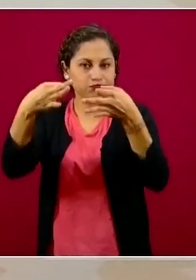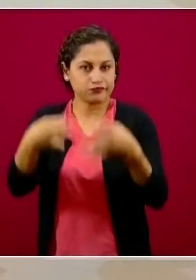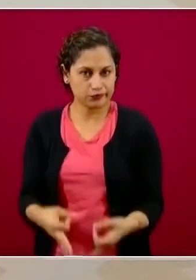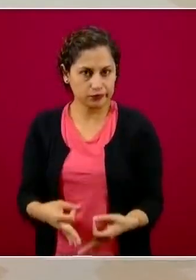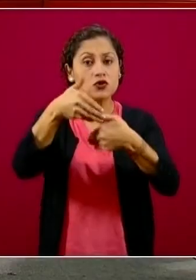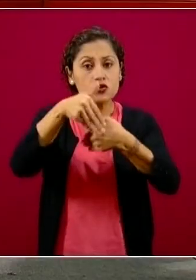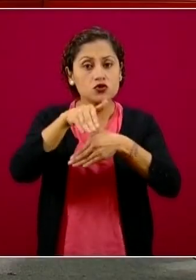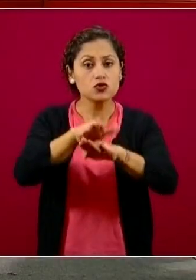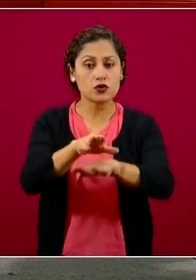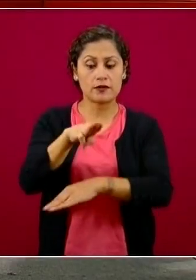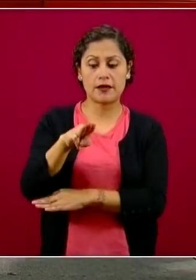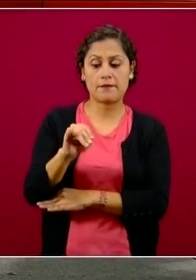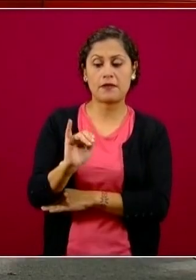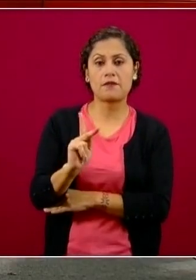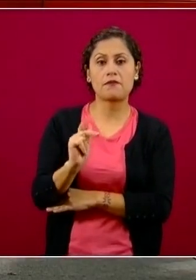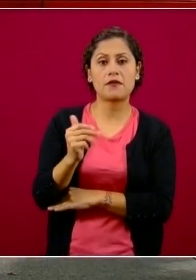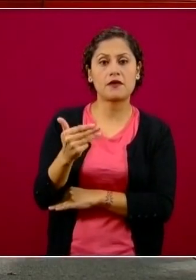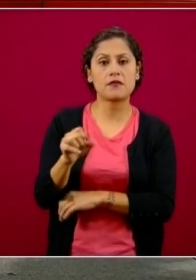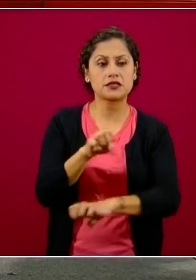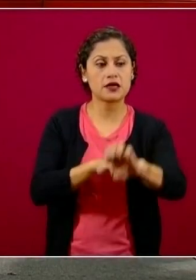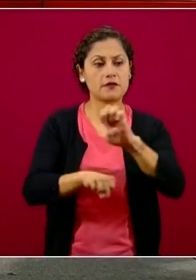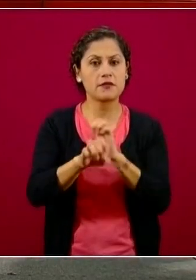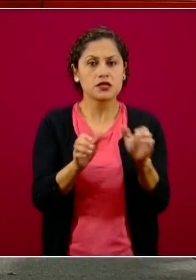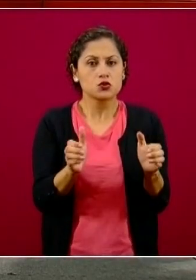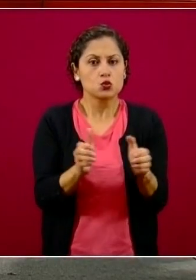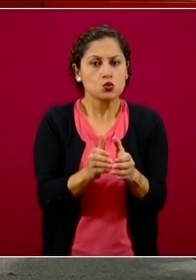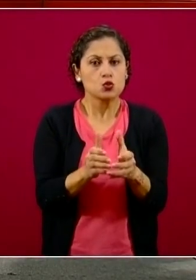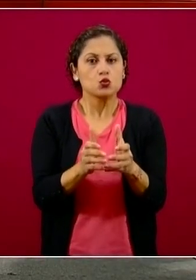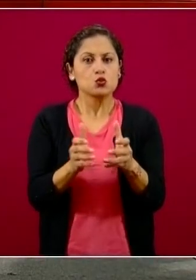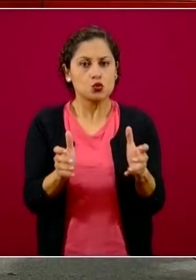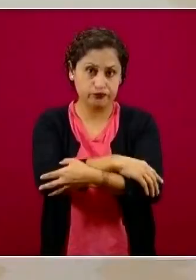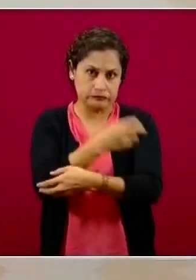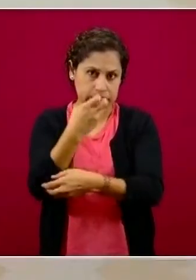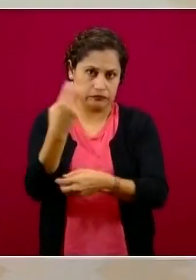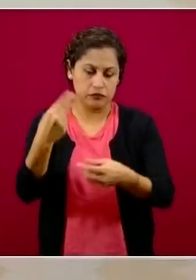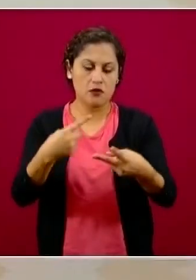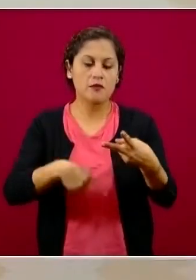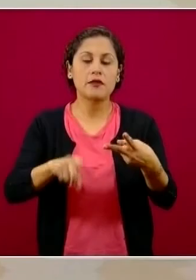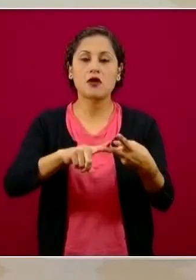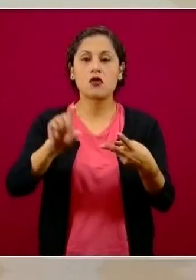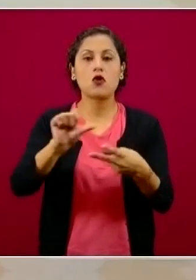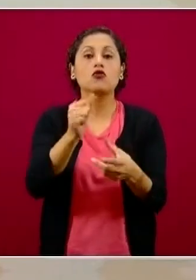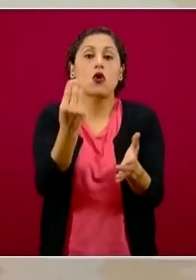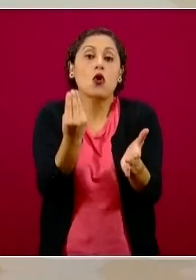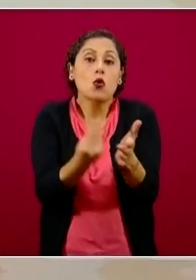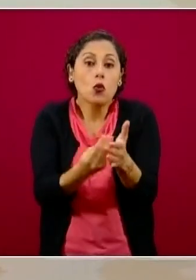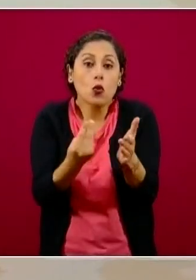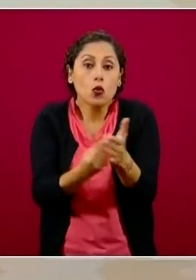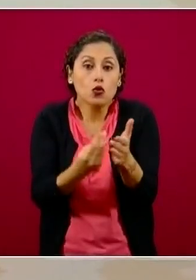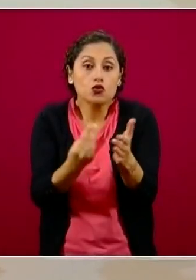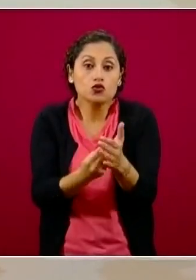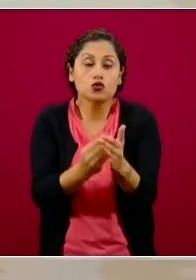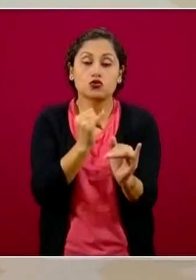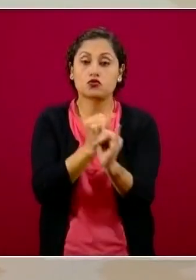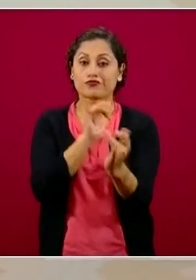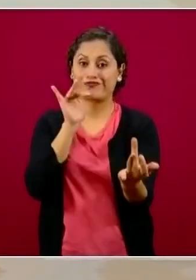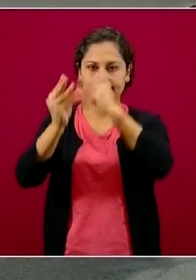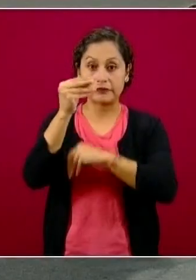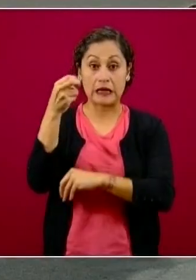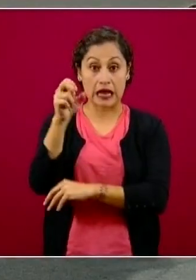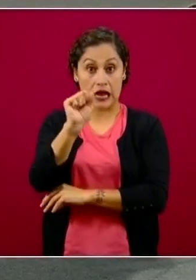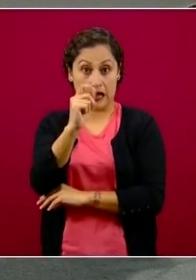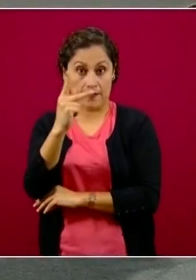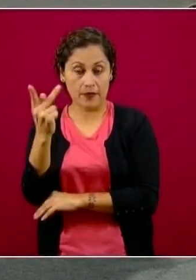Graciela Márquez Colín, refirió que México tiene 13 tratados comerciales que abarcan 50 países y allí pueden entrar